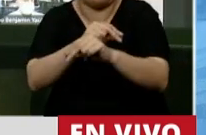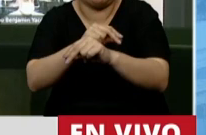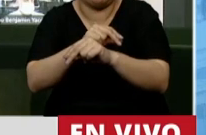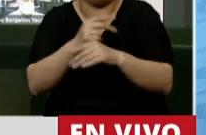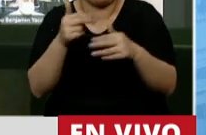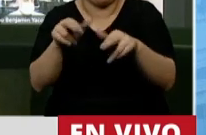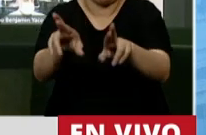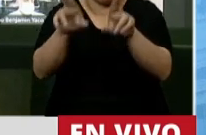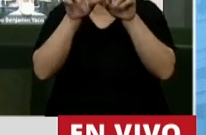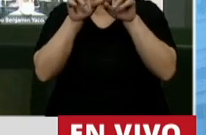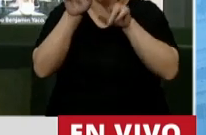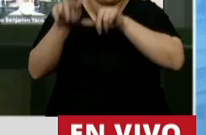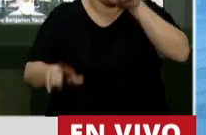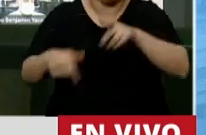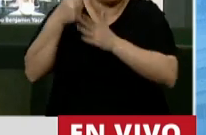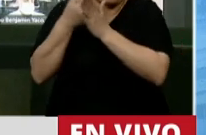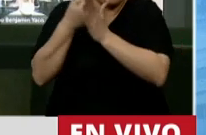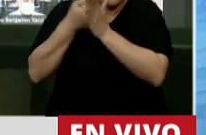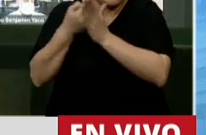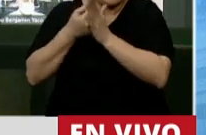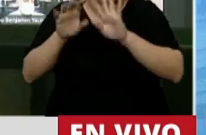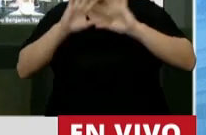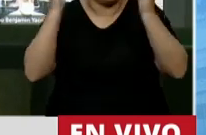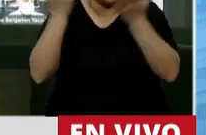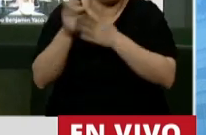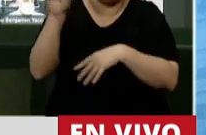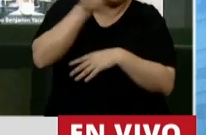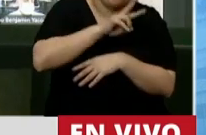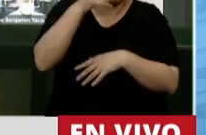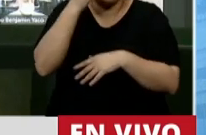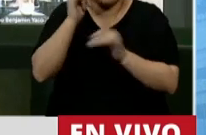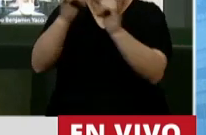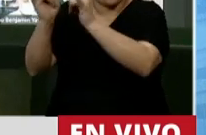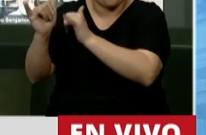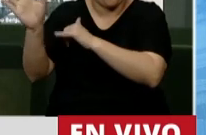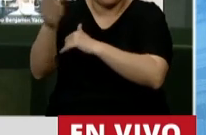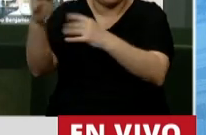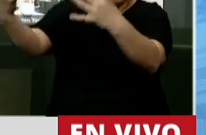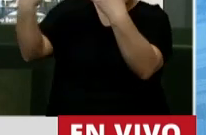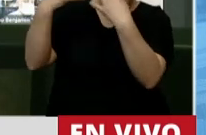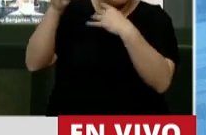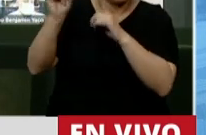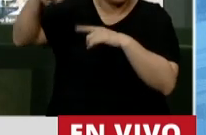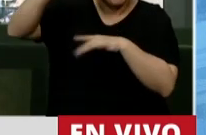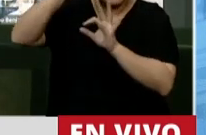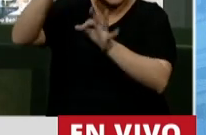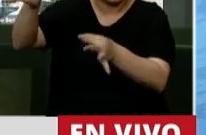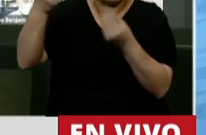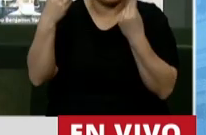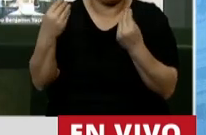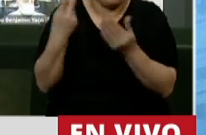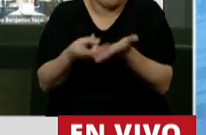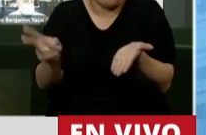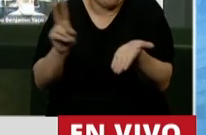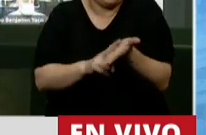Ojalá que todos los militantes del medio ambiente, los chicos y chicas que nos están acompañando hoy, sepan que no podemos permitir